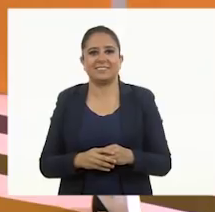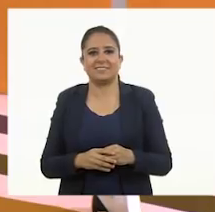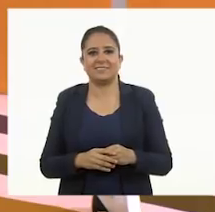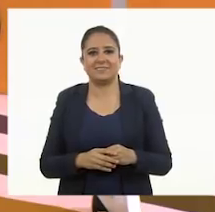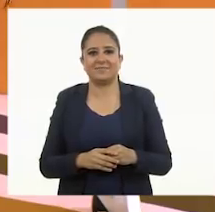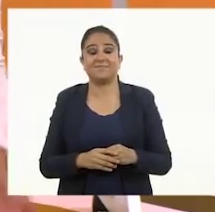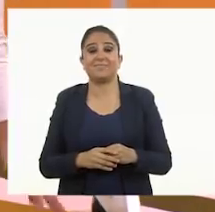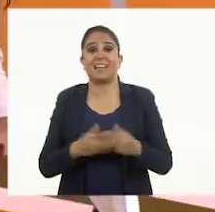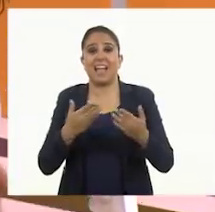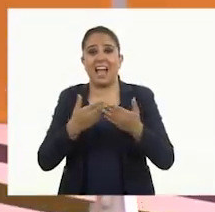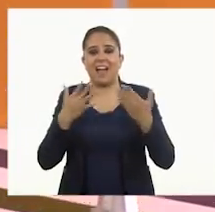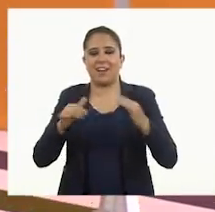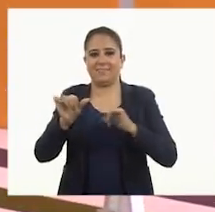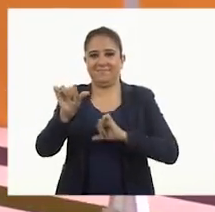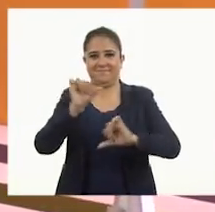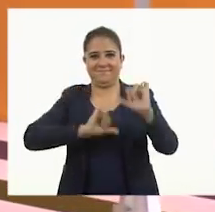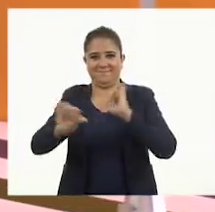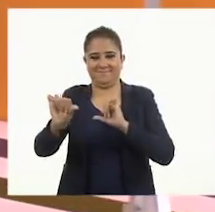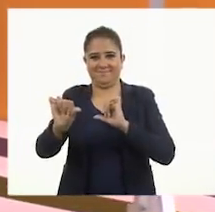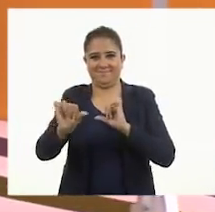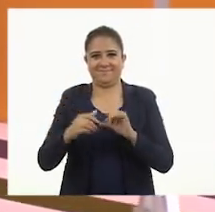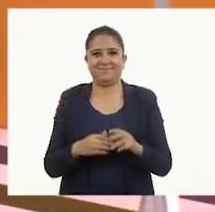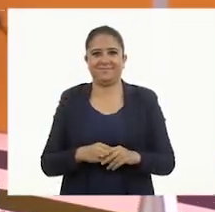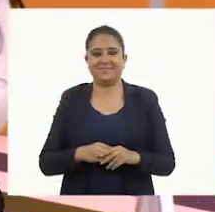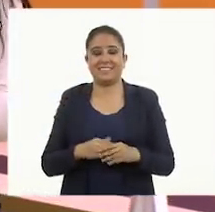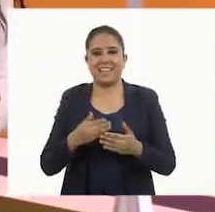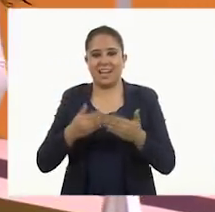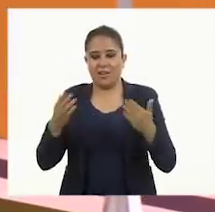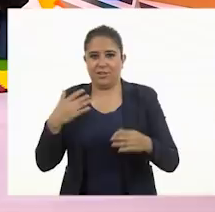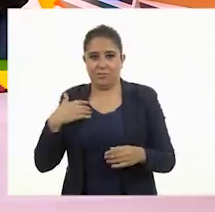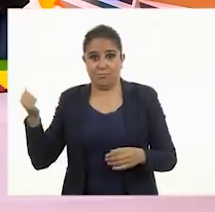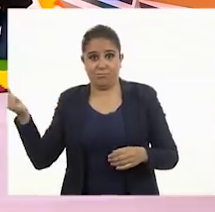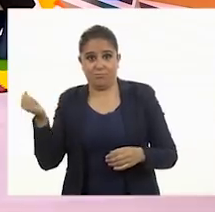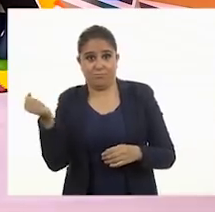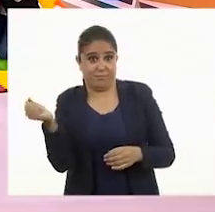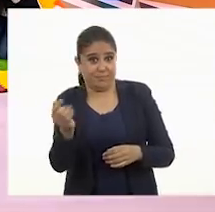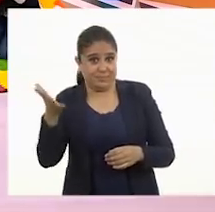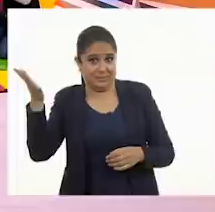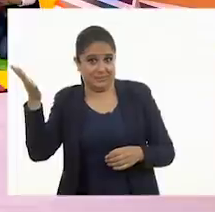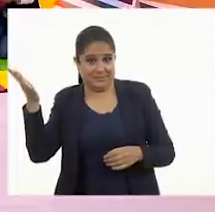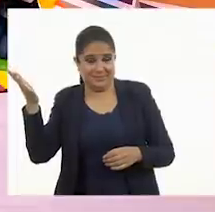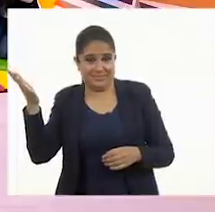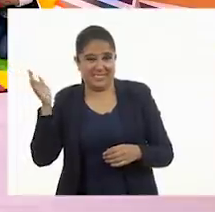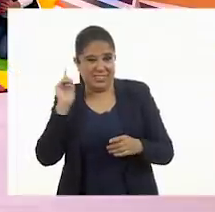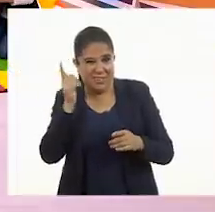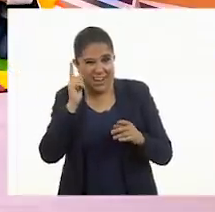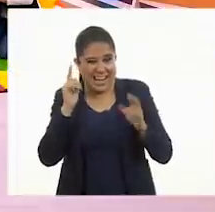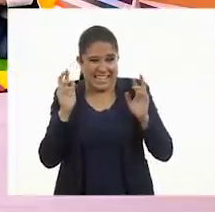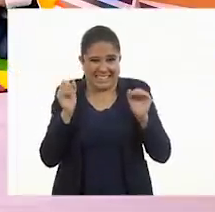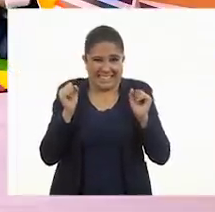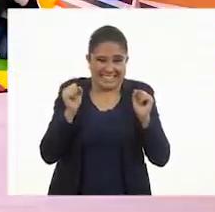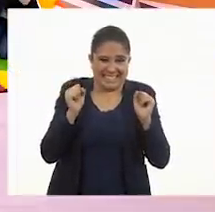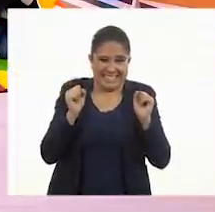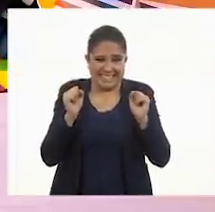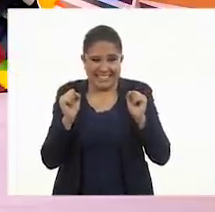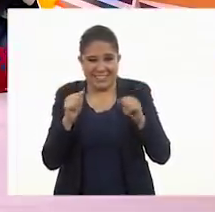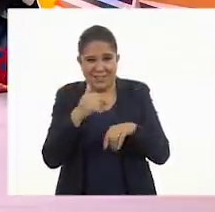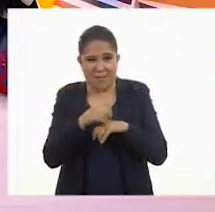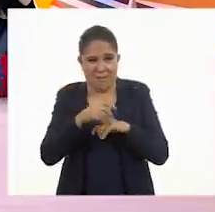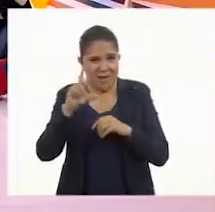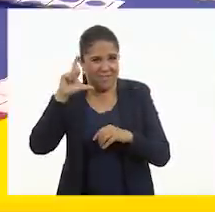Ahora es mi turno. Voy a lanzar el dado. Que me salga un número grande.